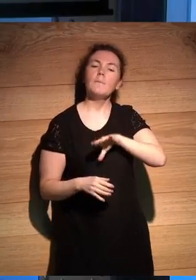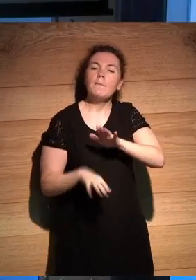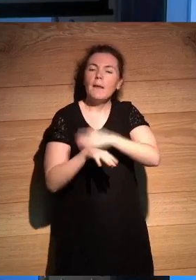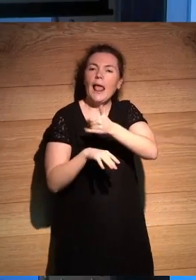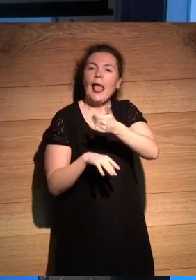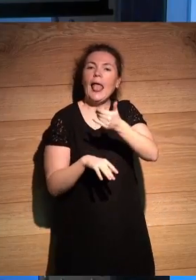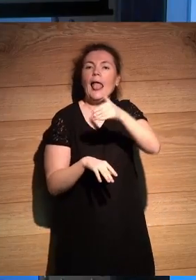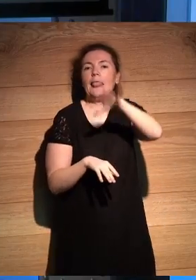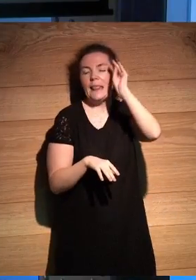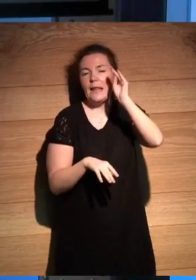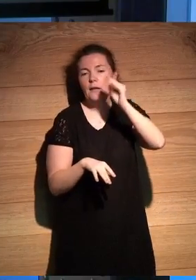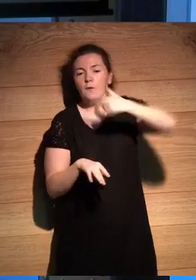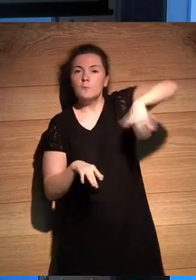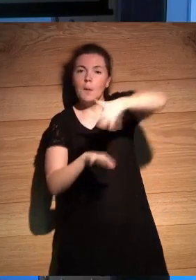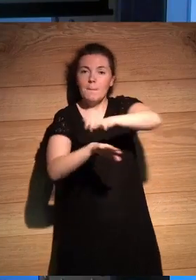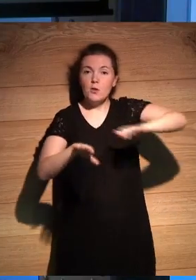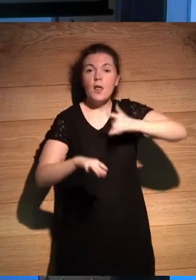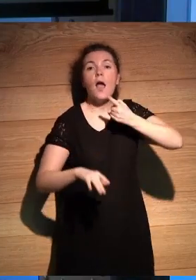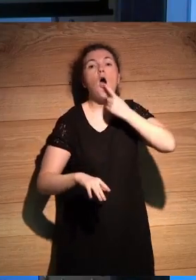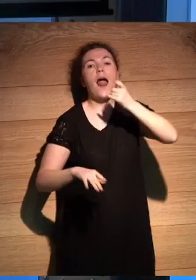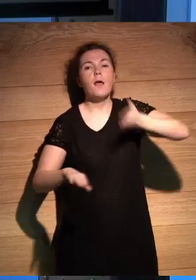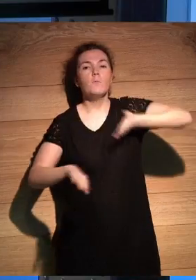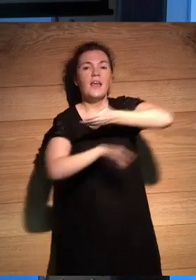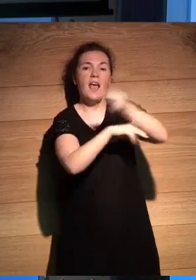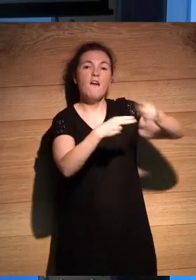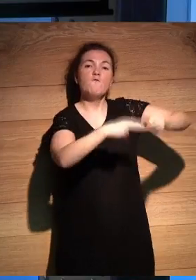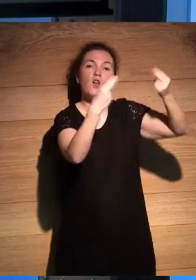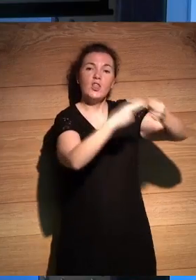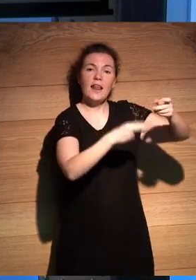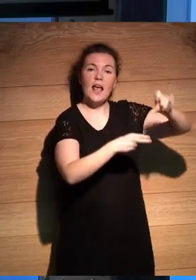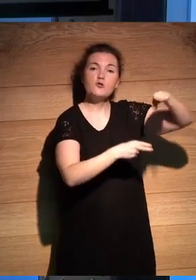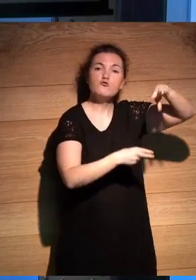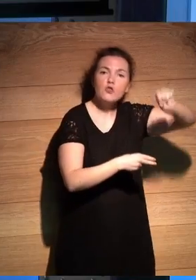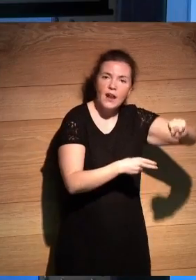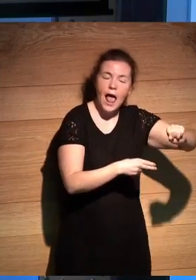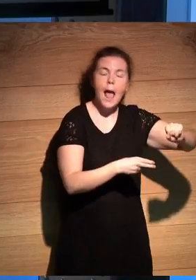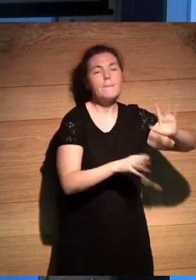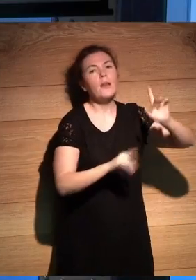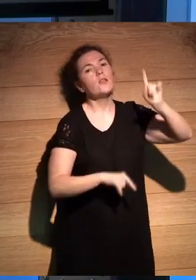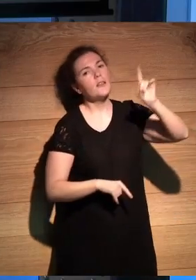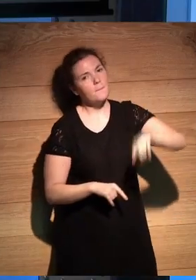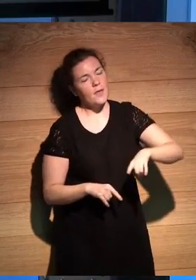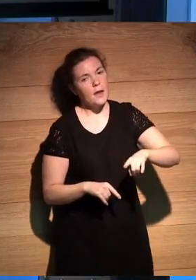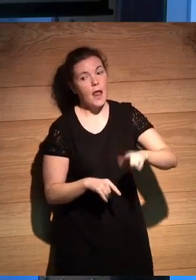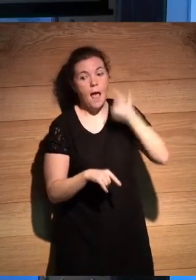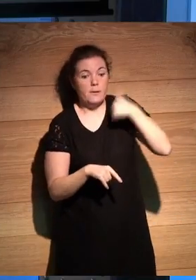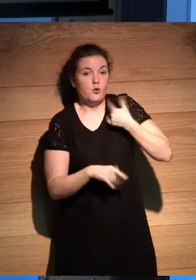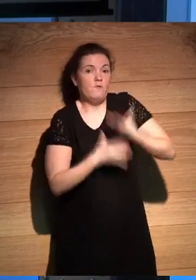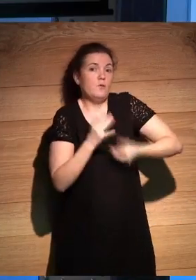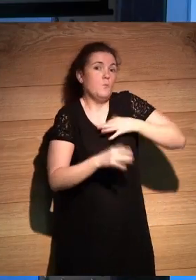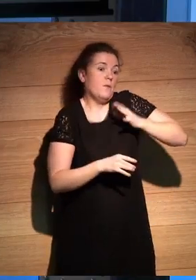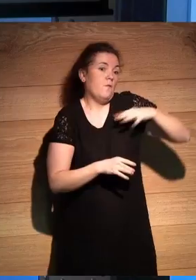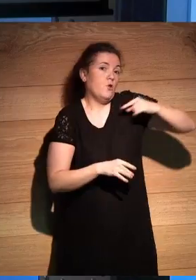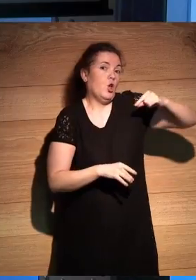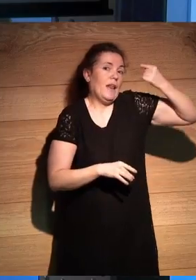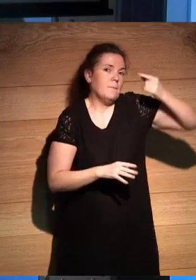ustedes ojalá puedan acercarse a la frontera y a los desiertos de Sonora, pero también sin obviar, Pati, corrígeme si me equivoco, Rubén,